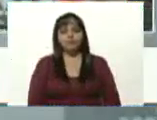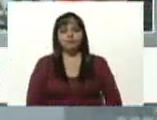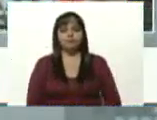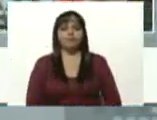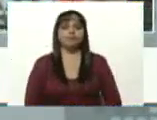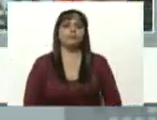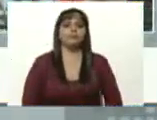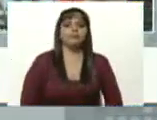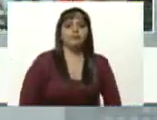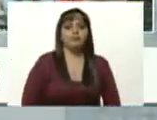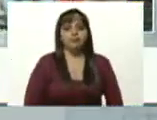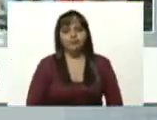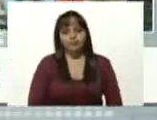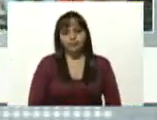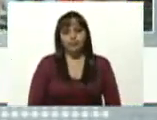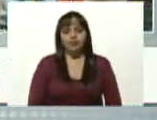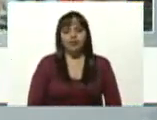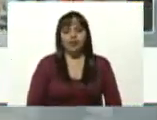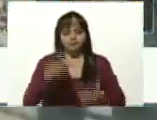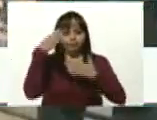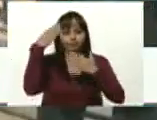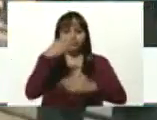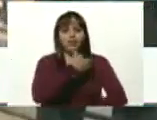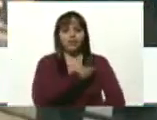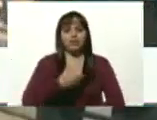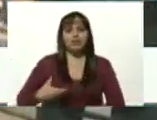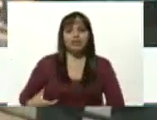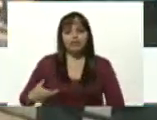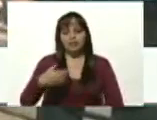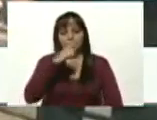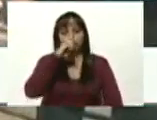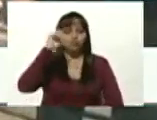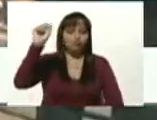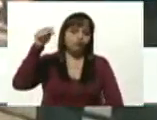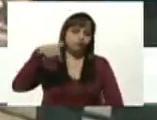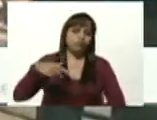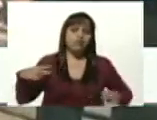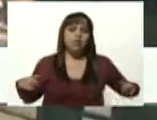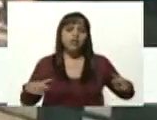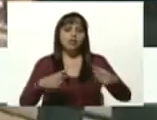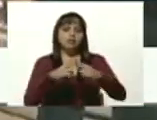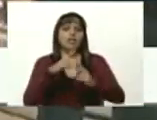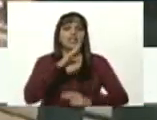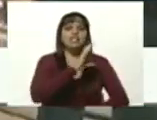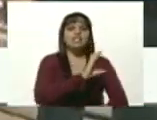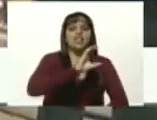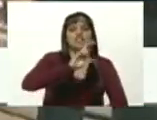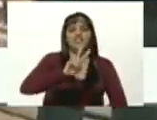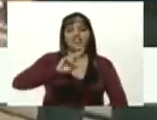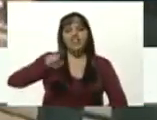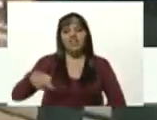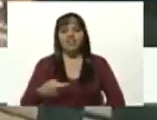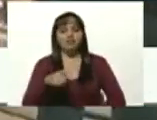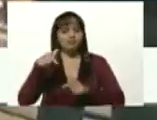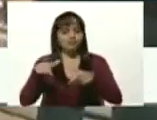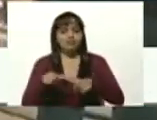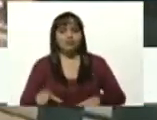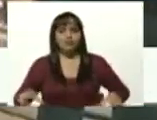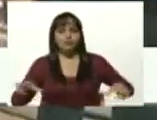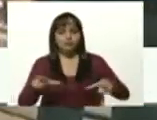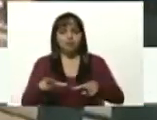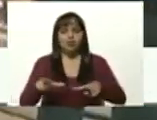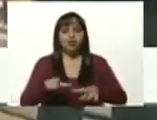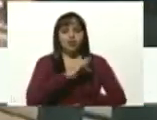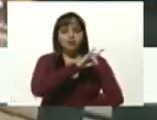Saludo, señor presidente Nicolás Maduro. Nos encontramos en CBG Bausilún, en la aldea universitaria